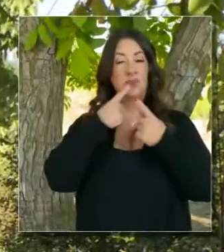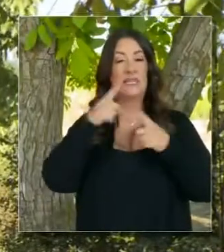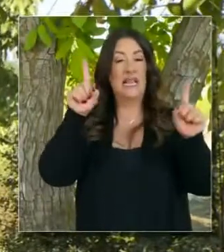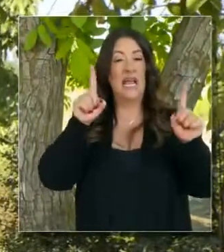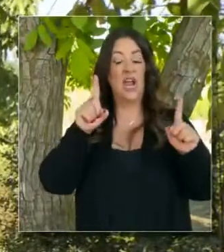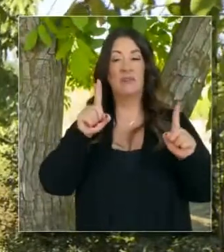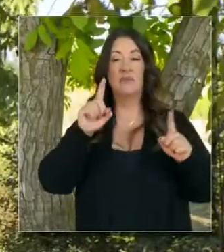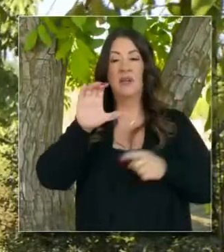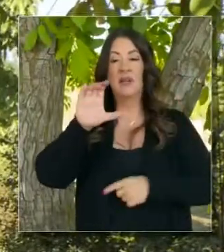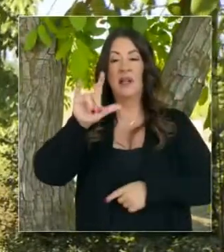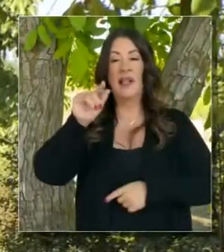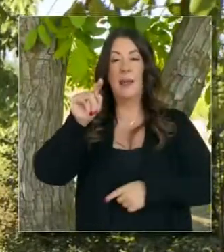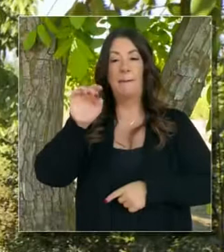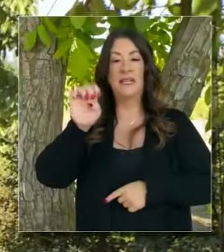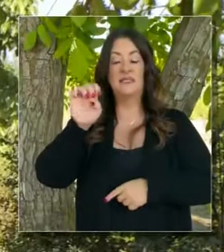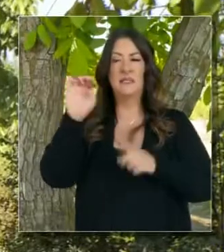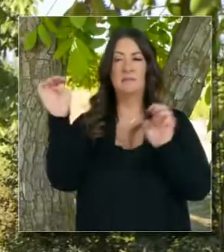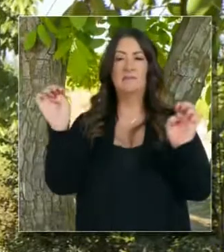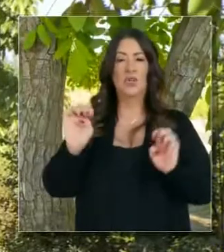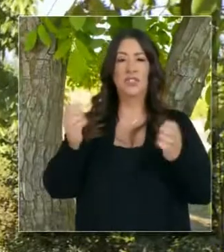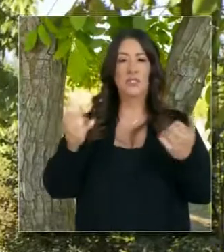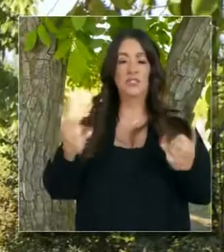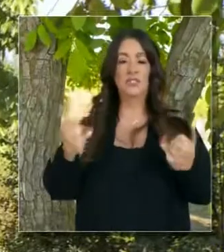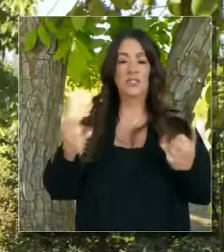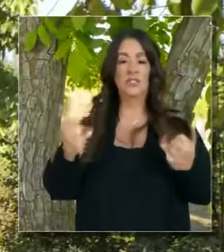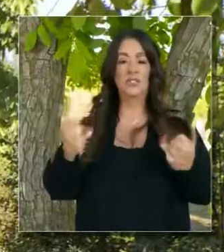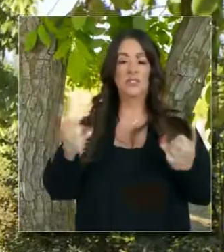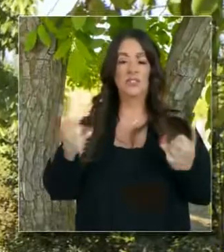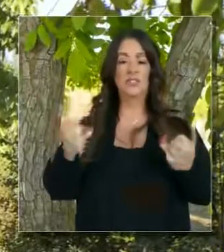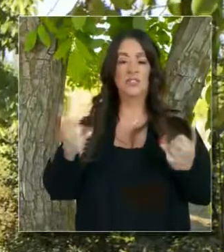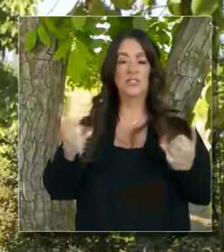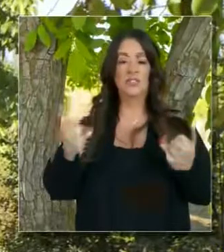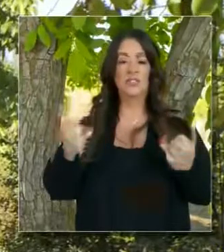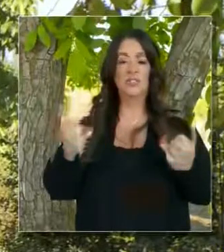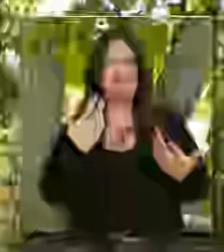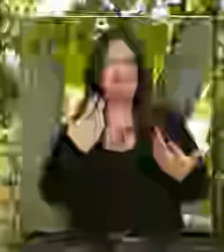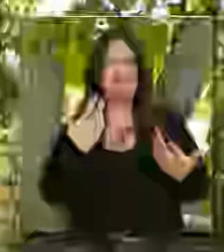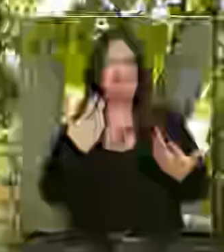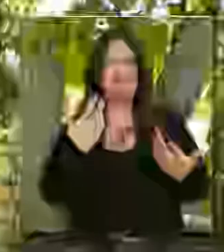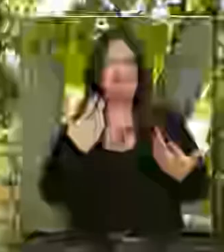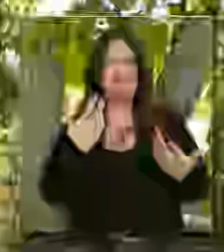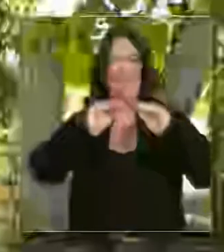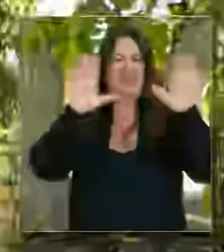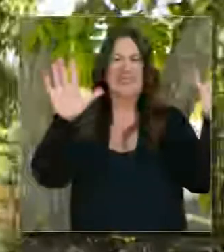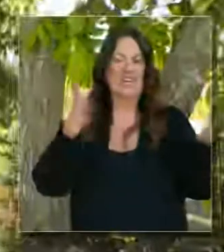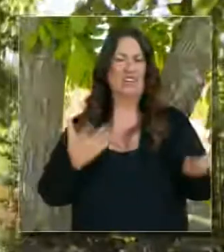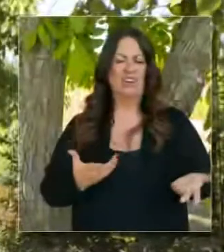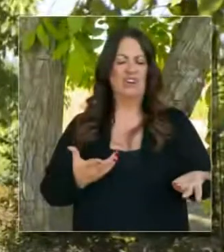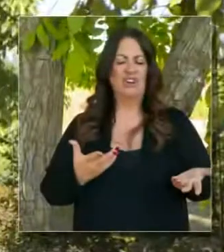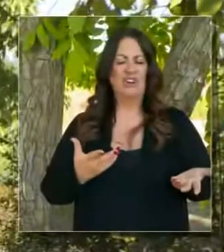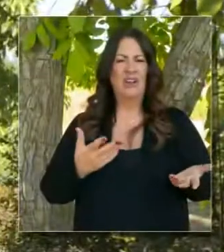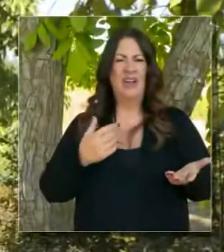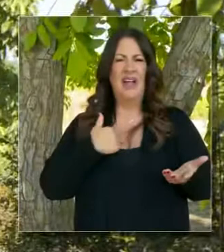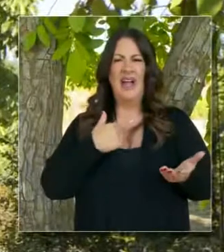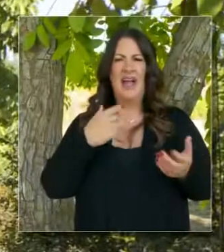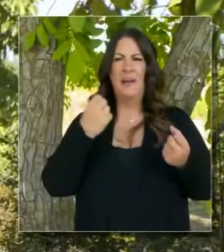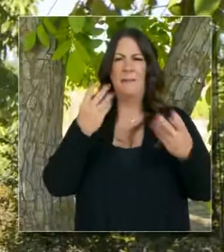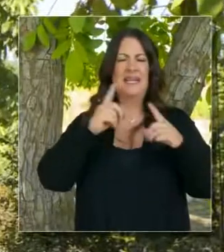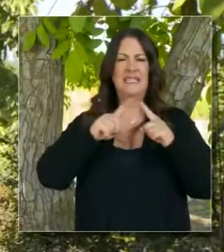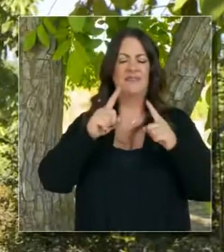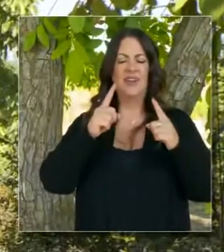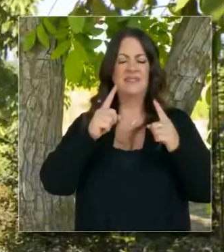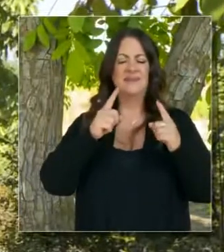declarar una emergencia climática, ¿por qué o por qué no? Sí, hemos dicho que estamos en una emergencia climática. Esto lo hemos expresado